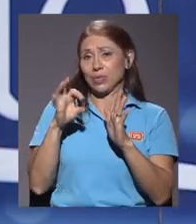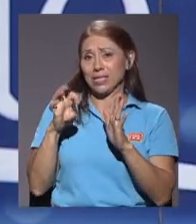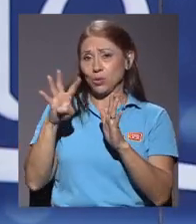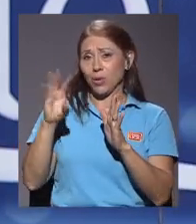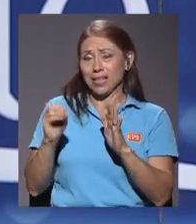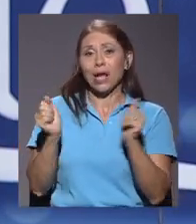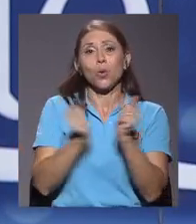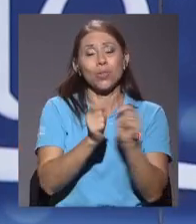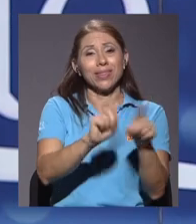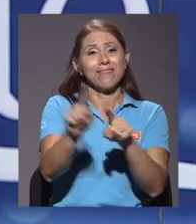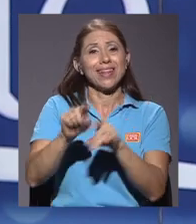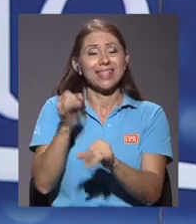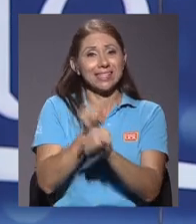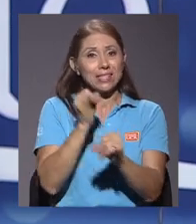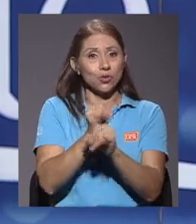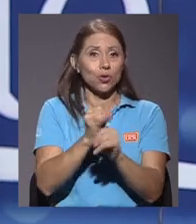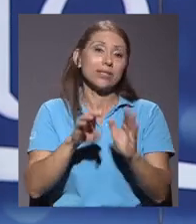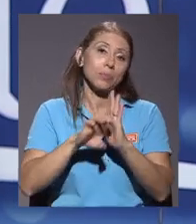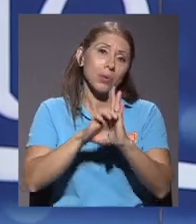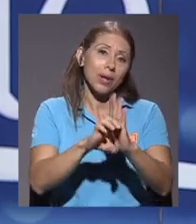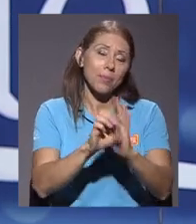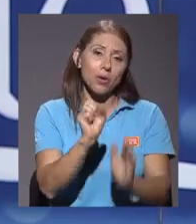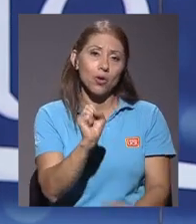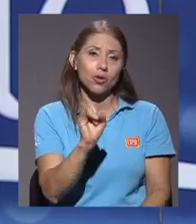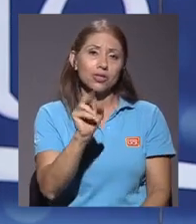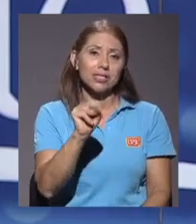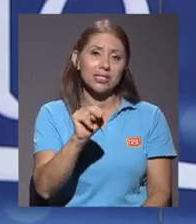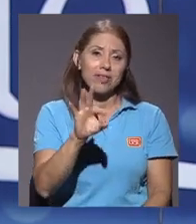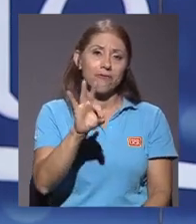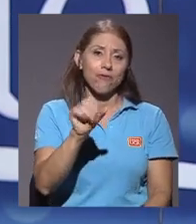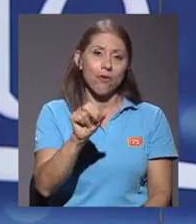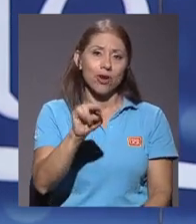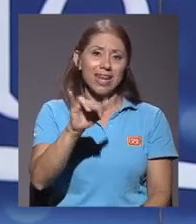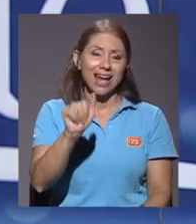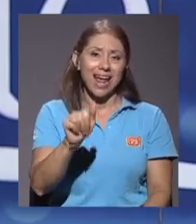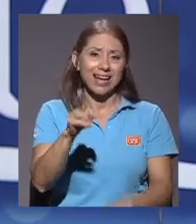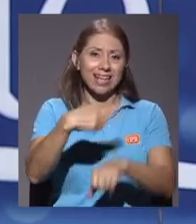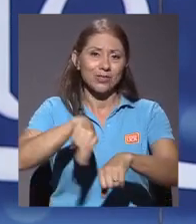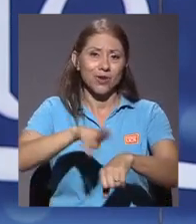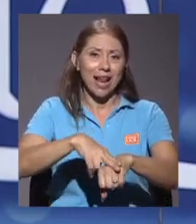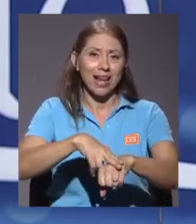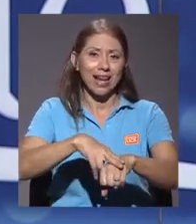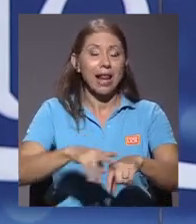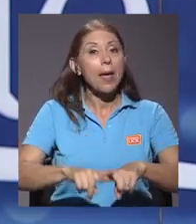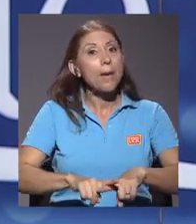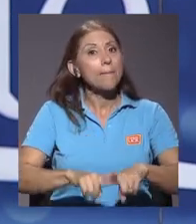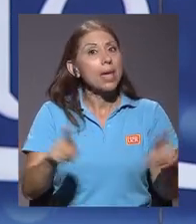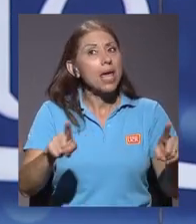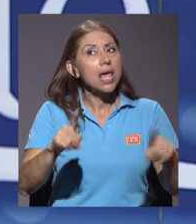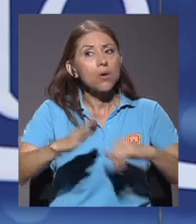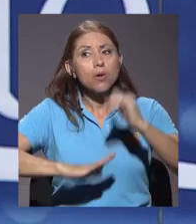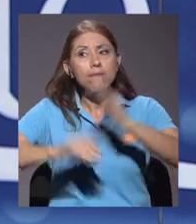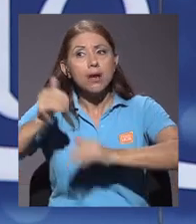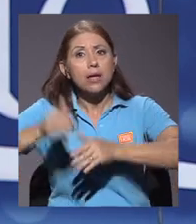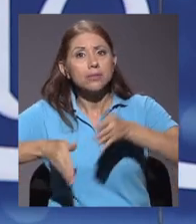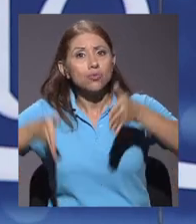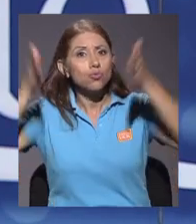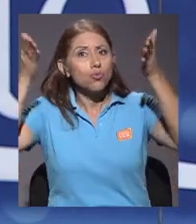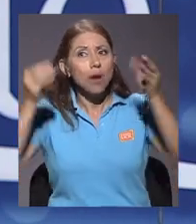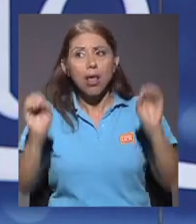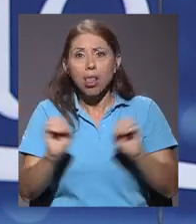instituciones, entre ellas la Sinfónica Nacional, pero no ha crecido igualmente en lo relacionado con